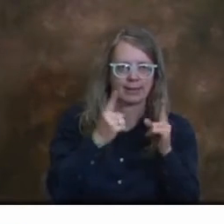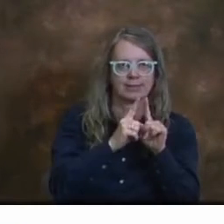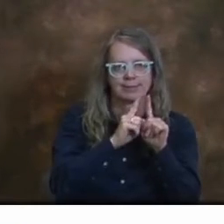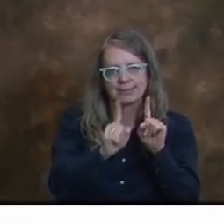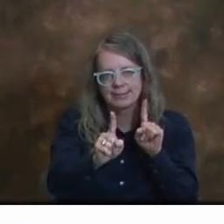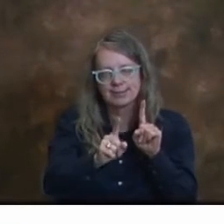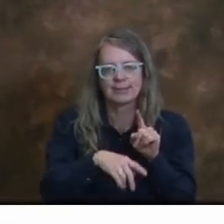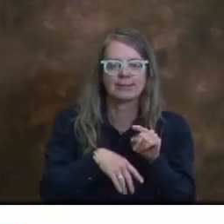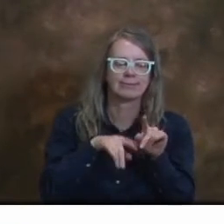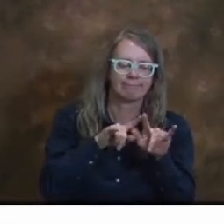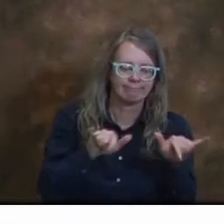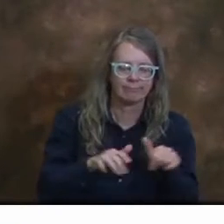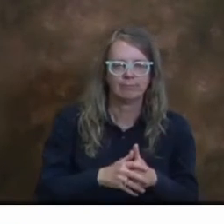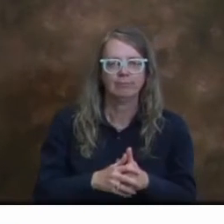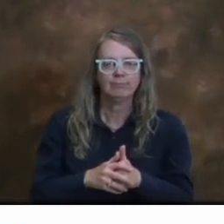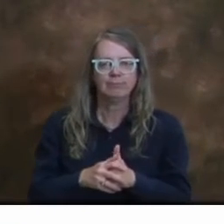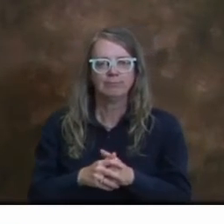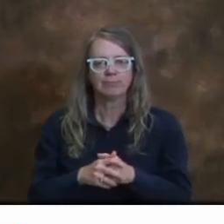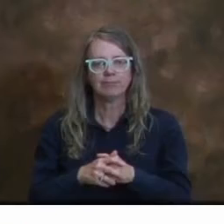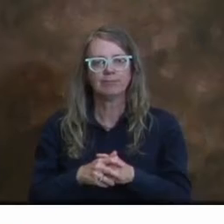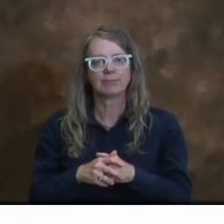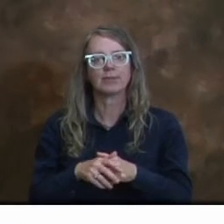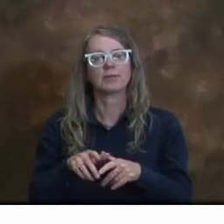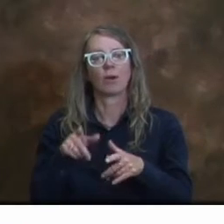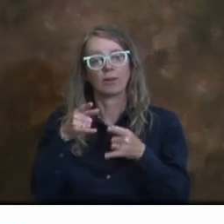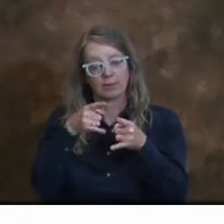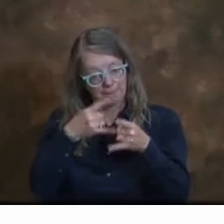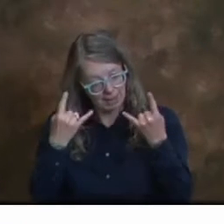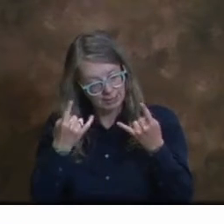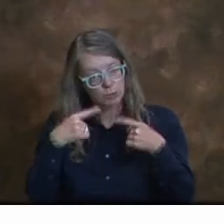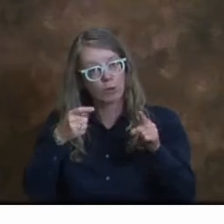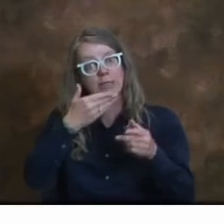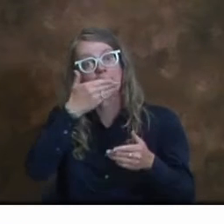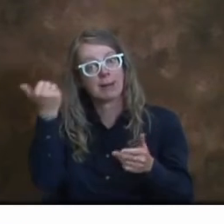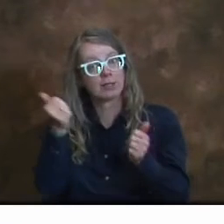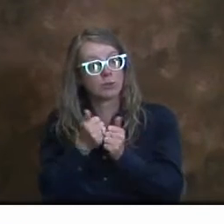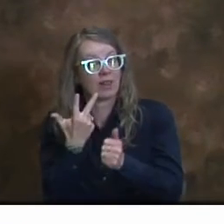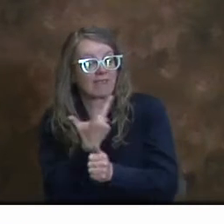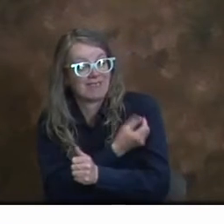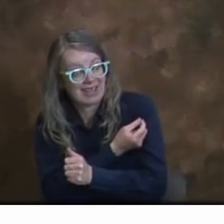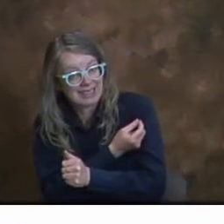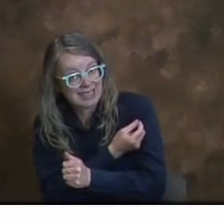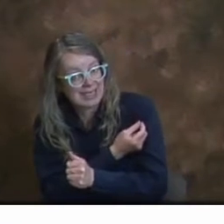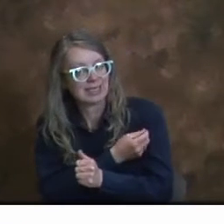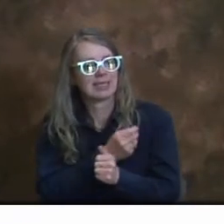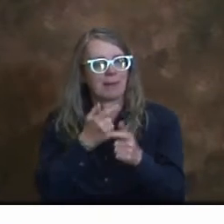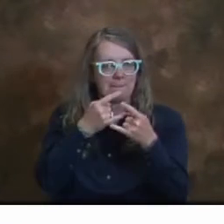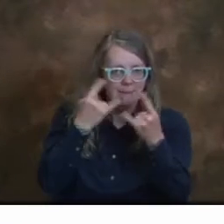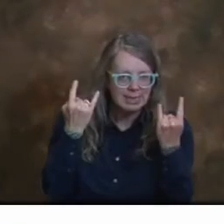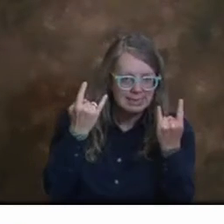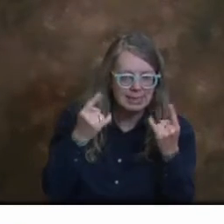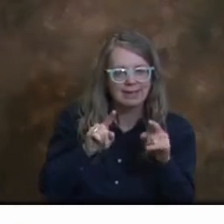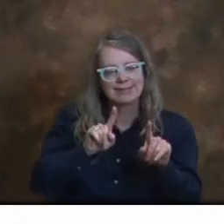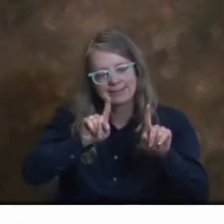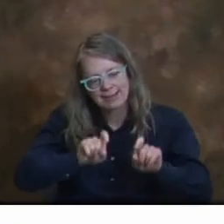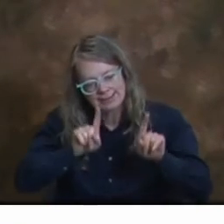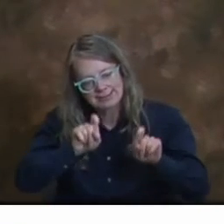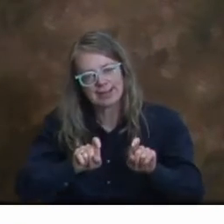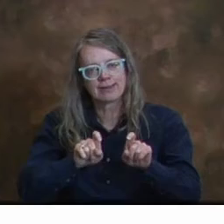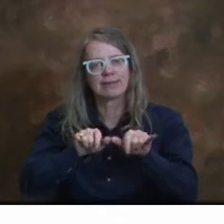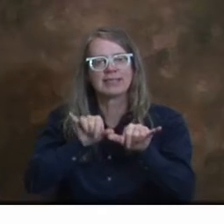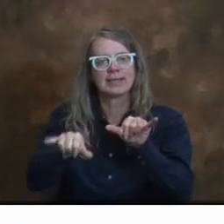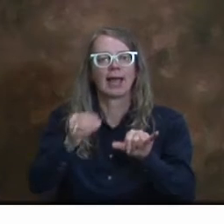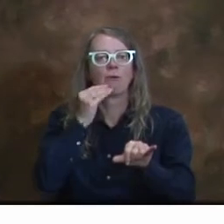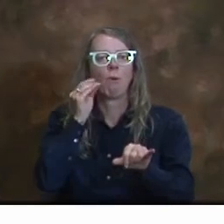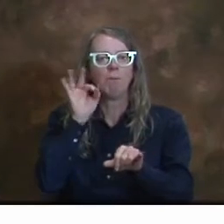Y también estas medidas, por supuesto, funcionan mejor cuando trabajamos juntos, ya sea a través de las pruebas